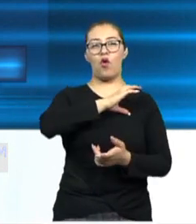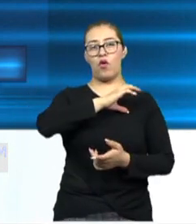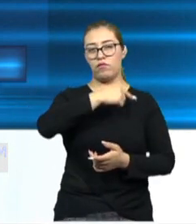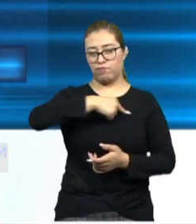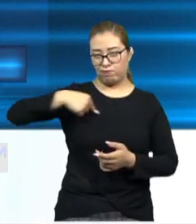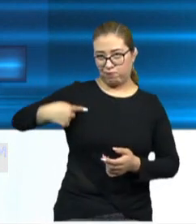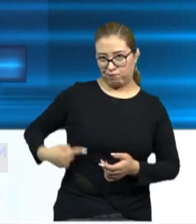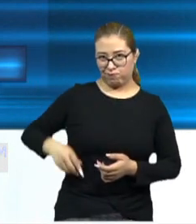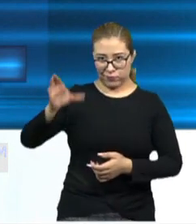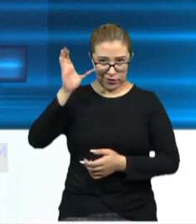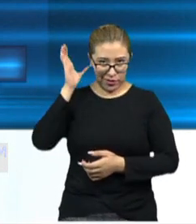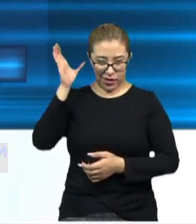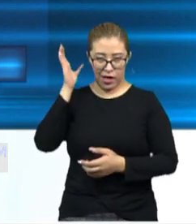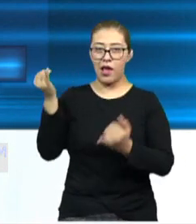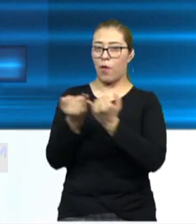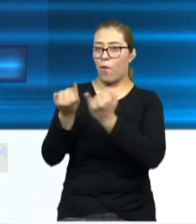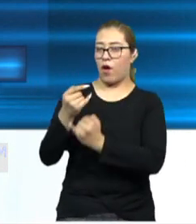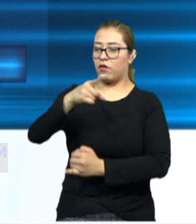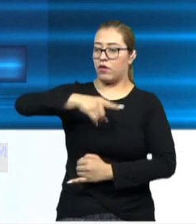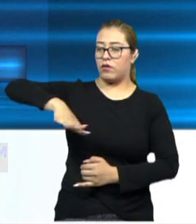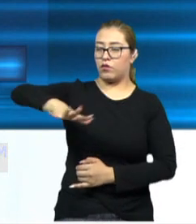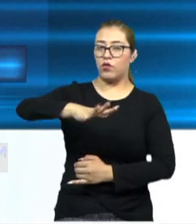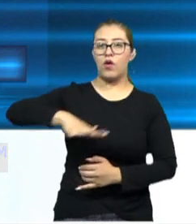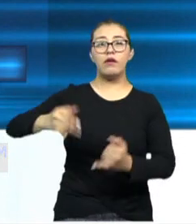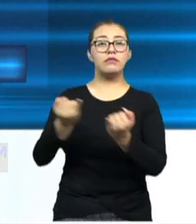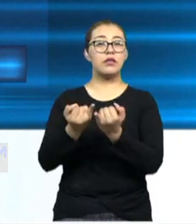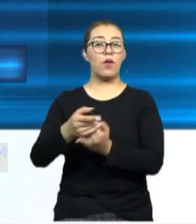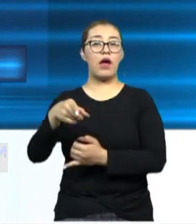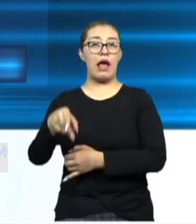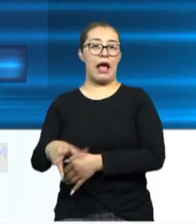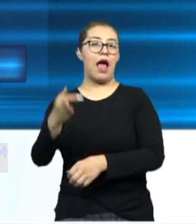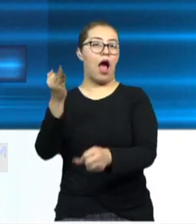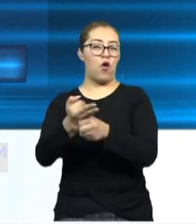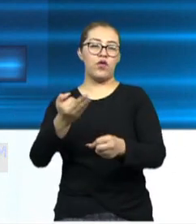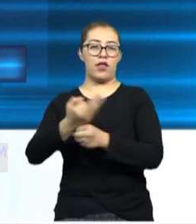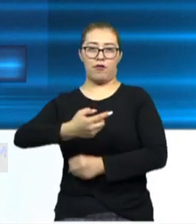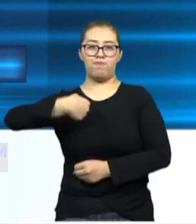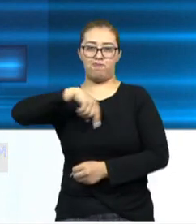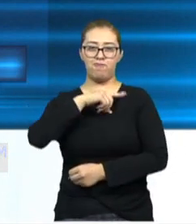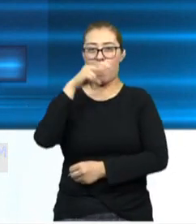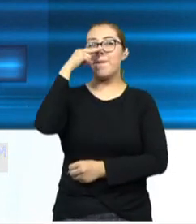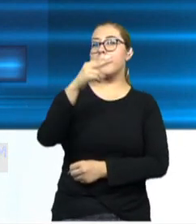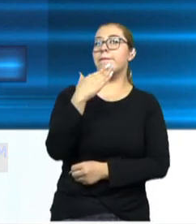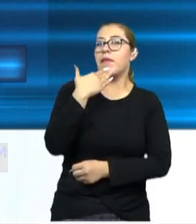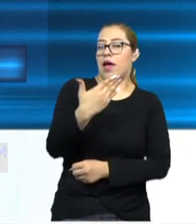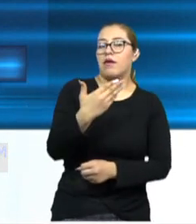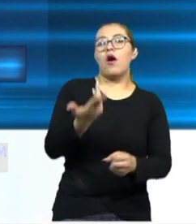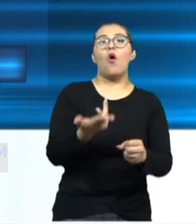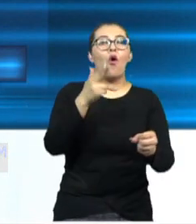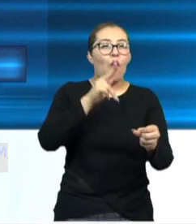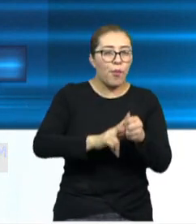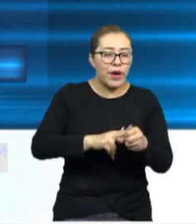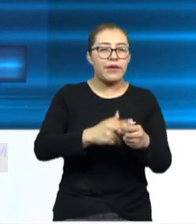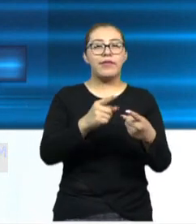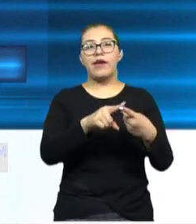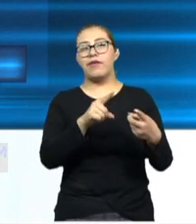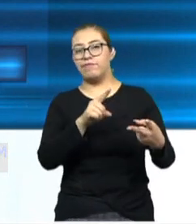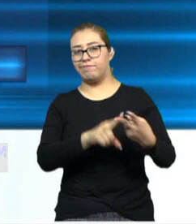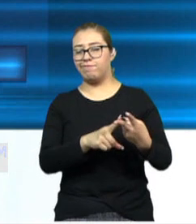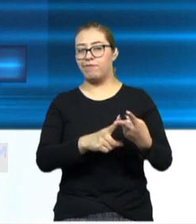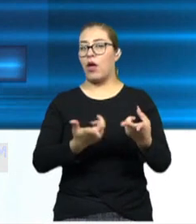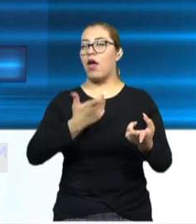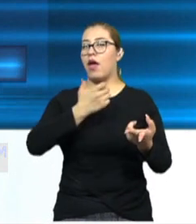provincias de China, pues estamos en una situación muy favorable a pesar de las hospitalizaciones, a pesar de las